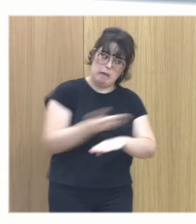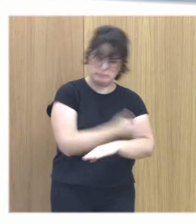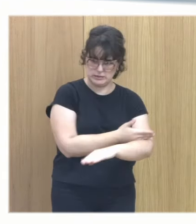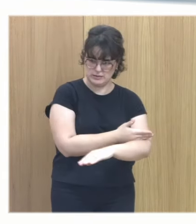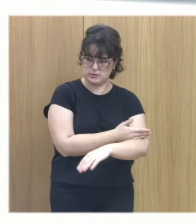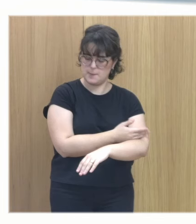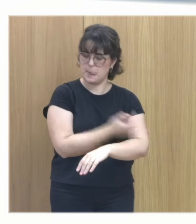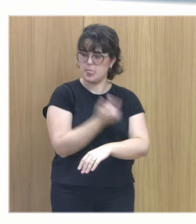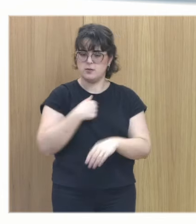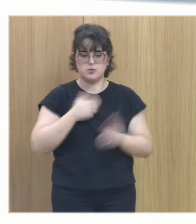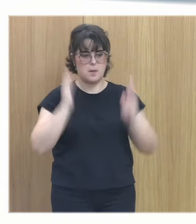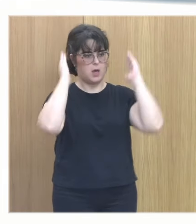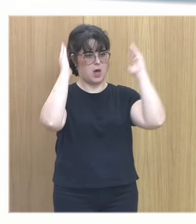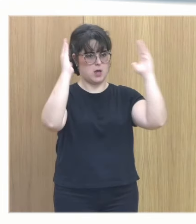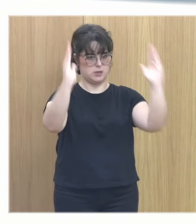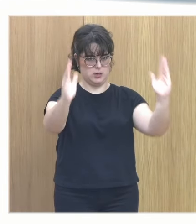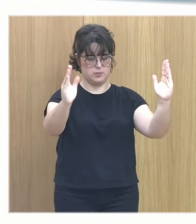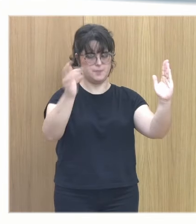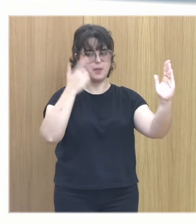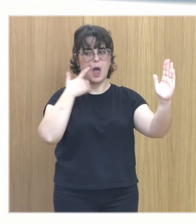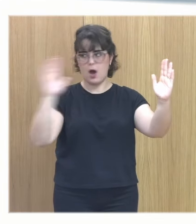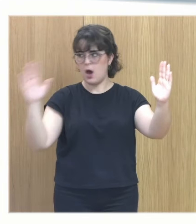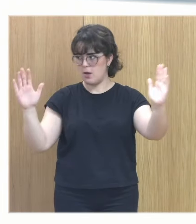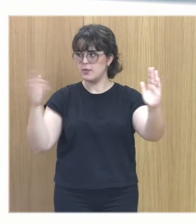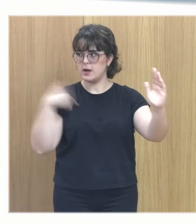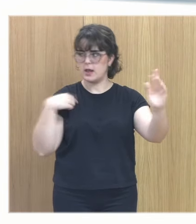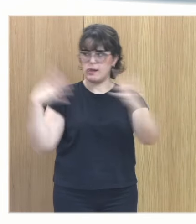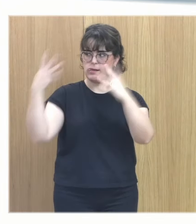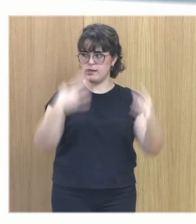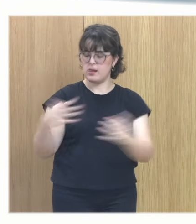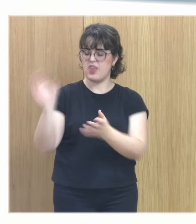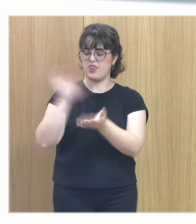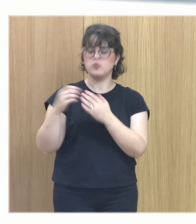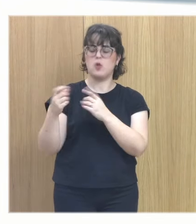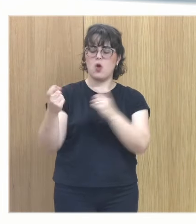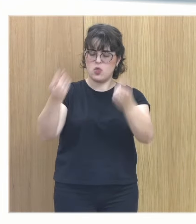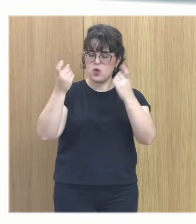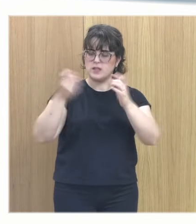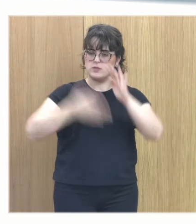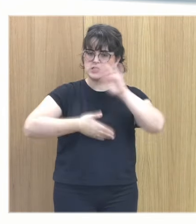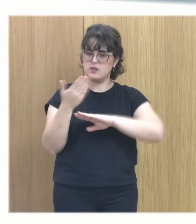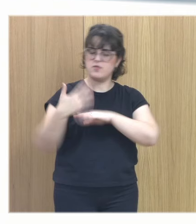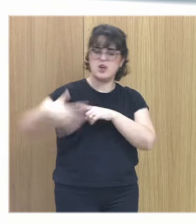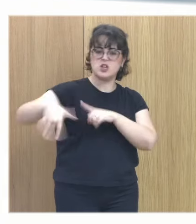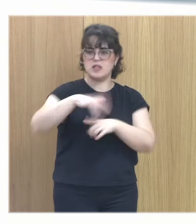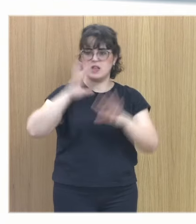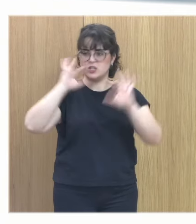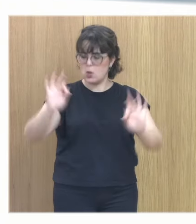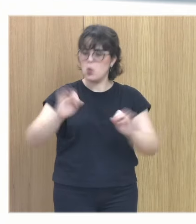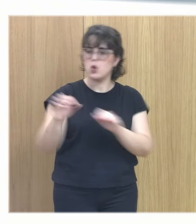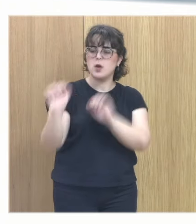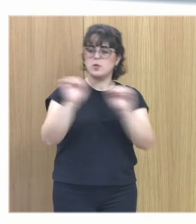y entonces me coloco en el pasillo y yo siempre digo mira para que me puedan convencer de que ese centro educativo es un entorno seguro y protector yo hay dos cosas